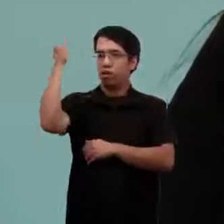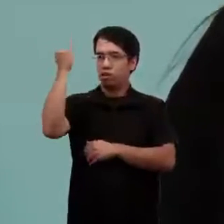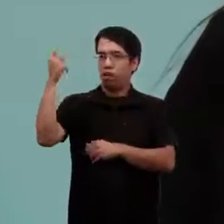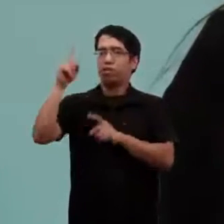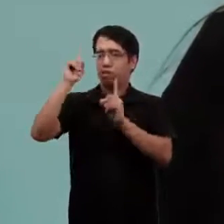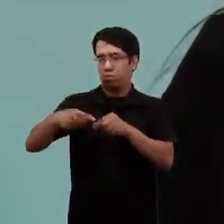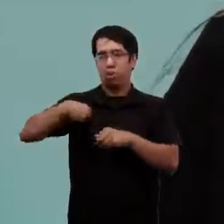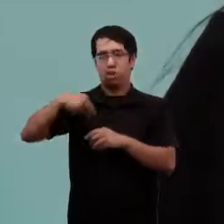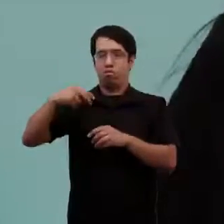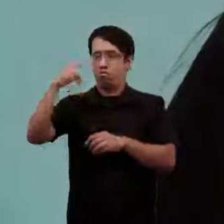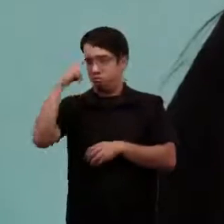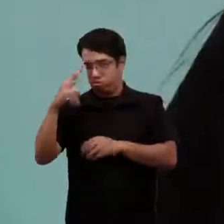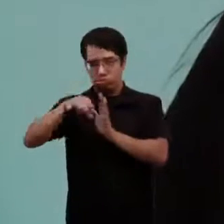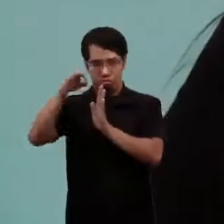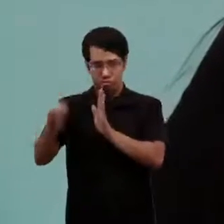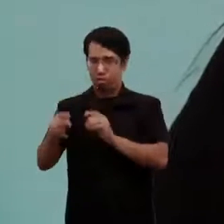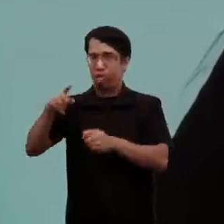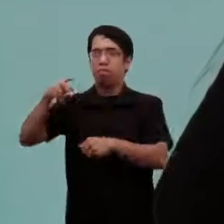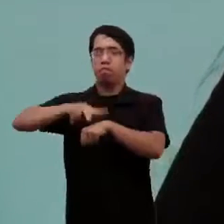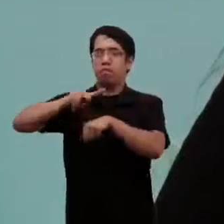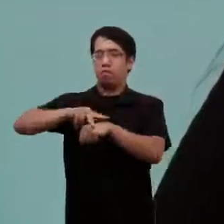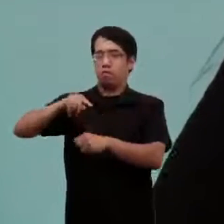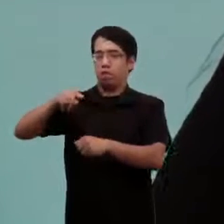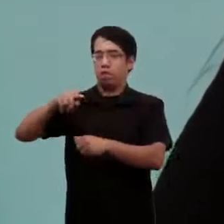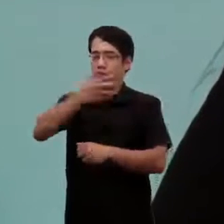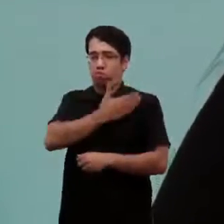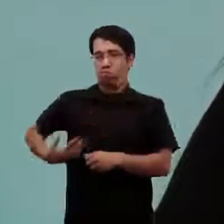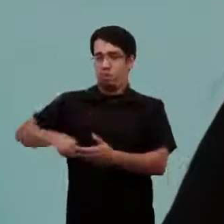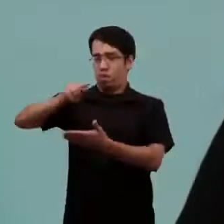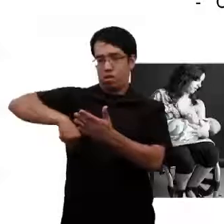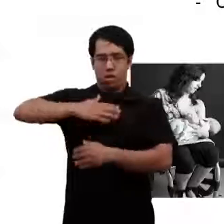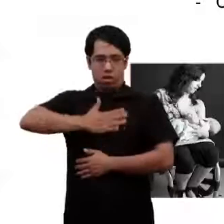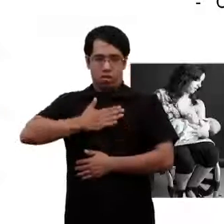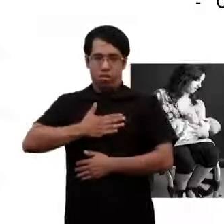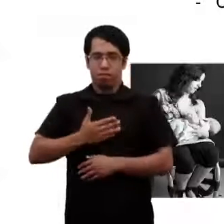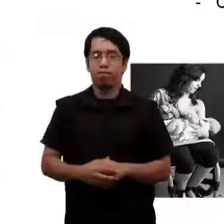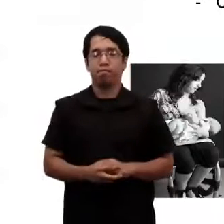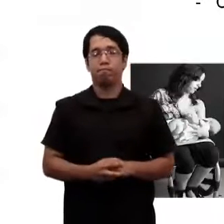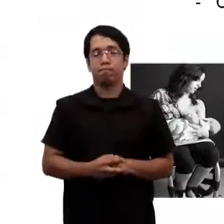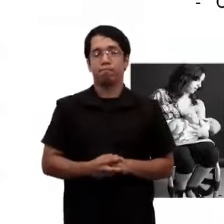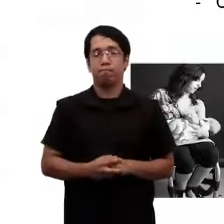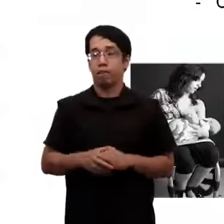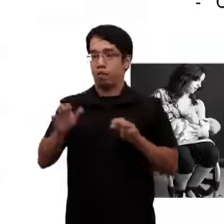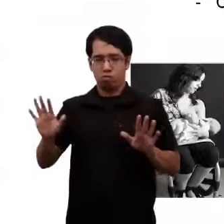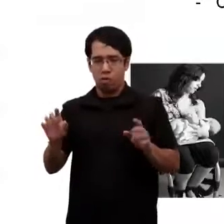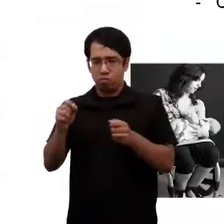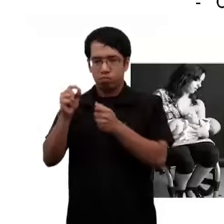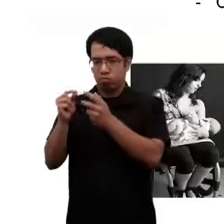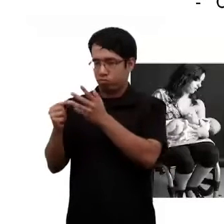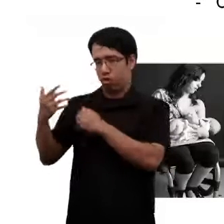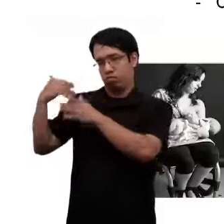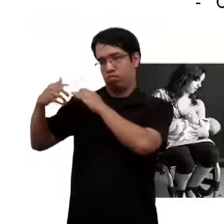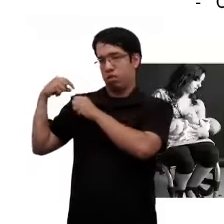internacionales que el país haya ratificado. Es así que teniendo en cuenta esta historia que tenemos,